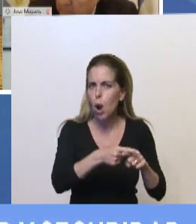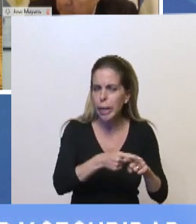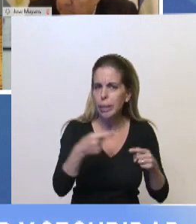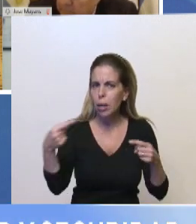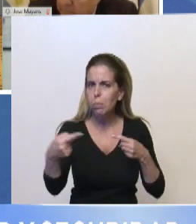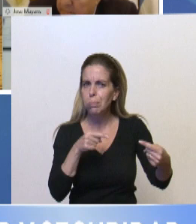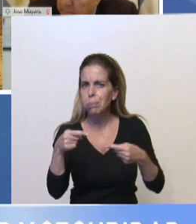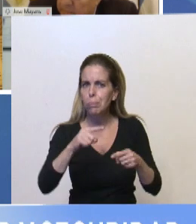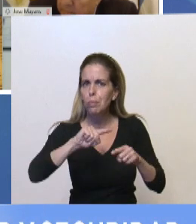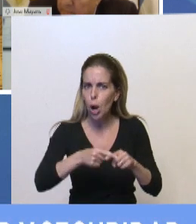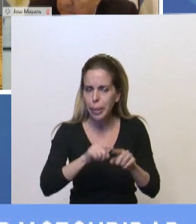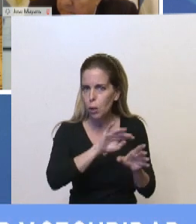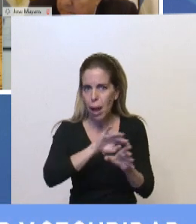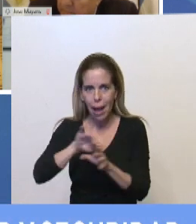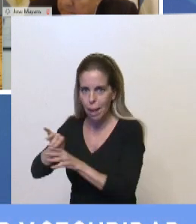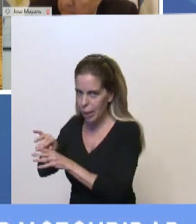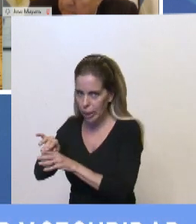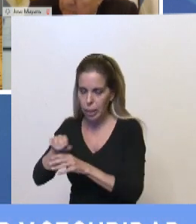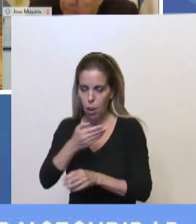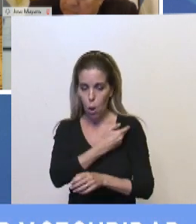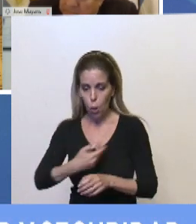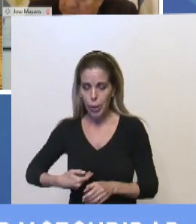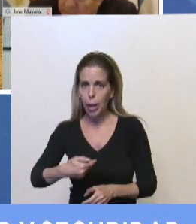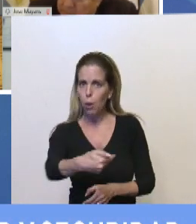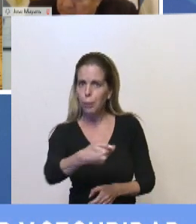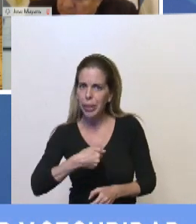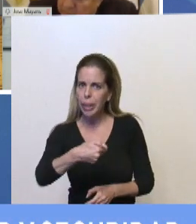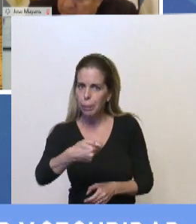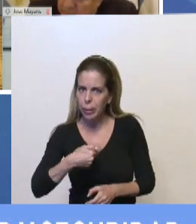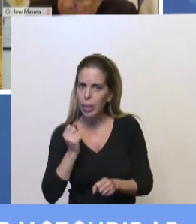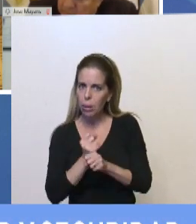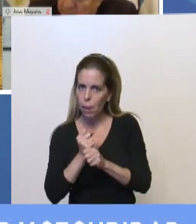o se nos ha pedido una verdadera oposición.